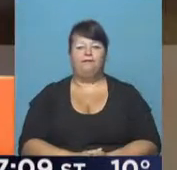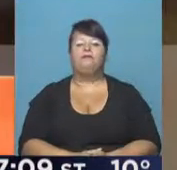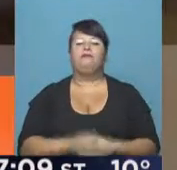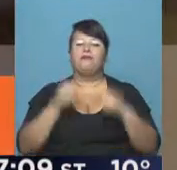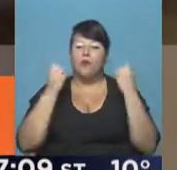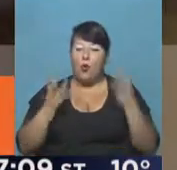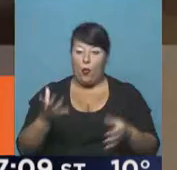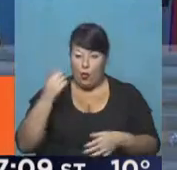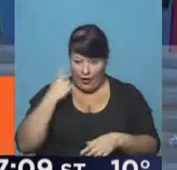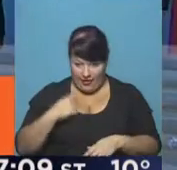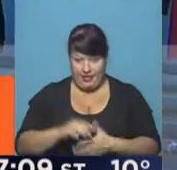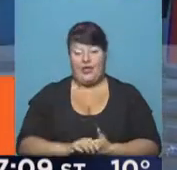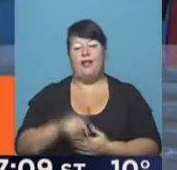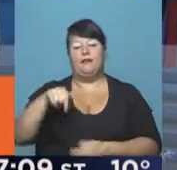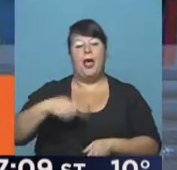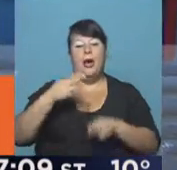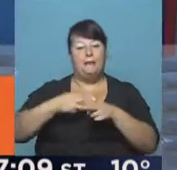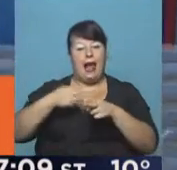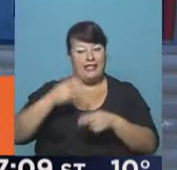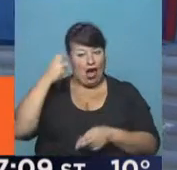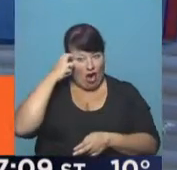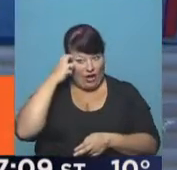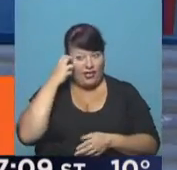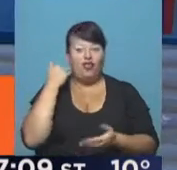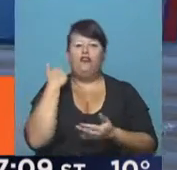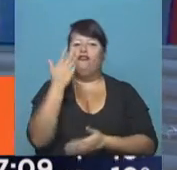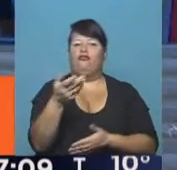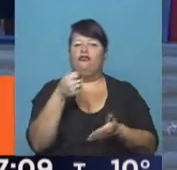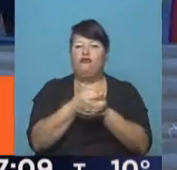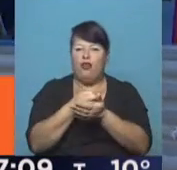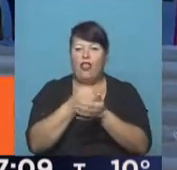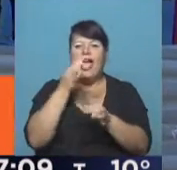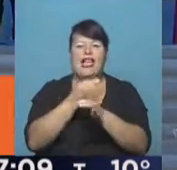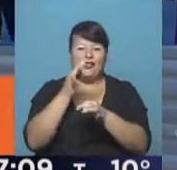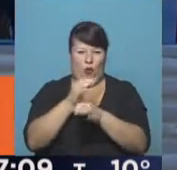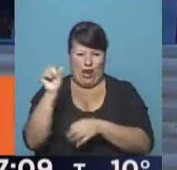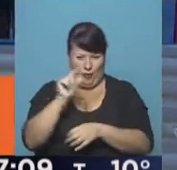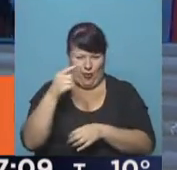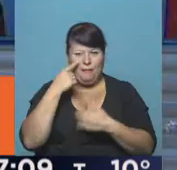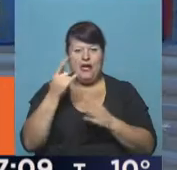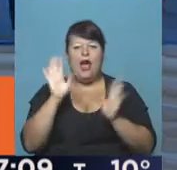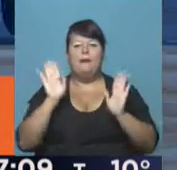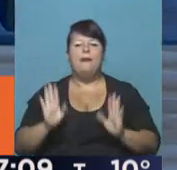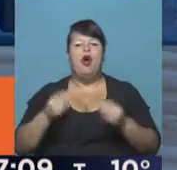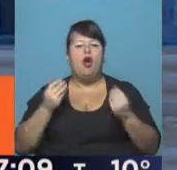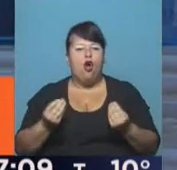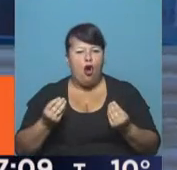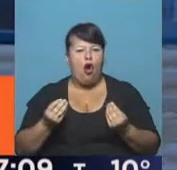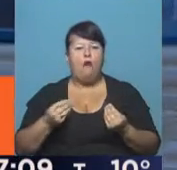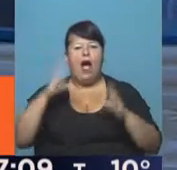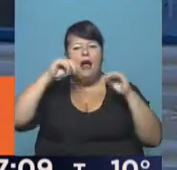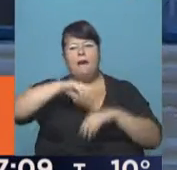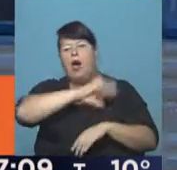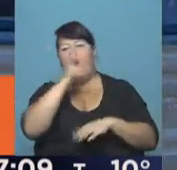Pablo, buen día. Aquí estamos en la Plaza del Congreso, a nuestras espaldas, la escuela itinerante. Te voy a mostrar cómo están pasando, cómo han pasado la